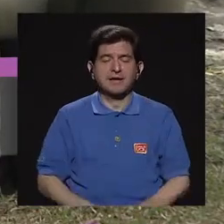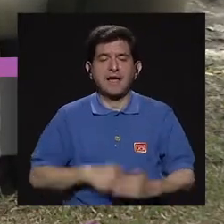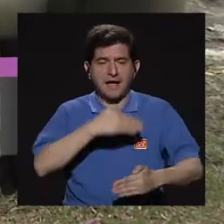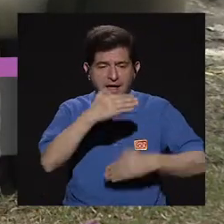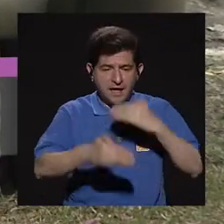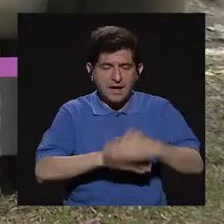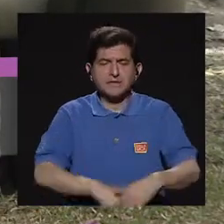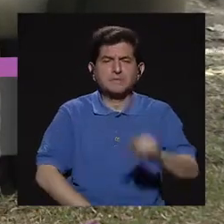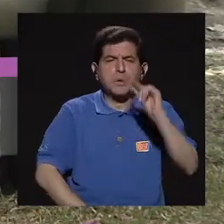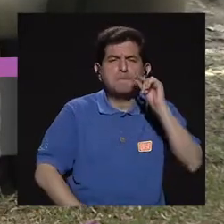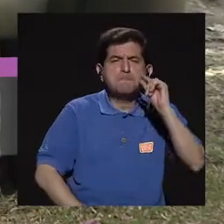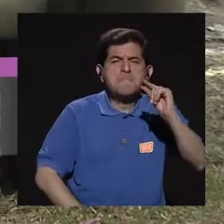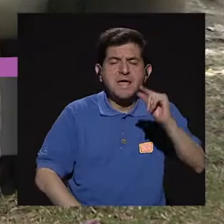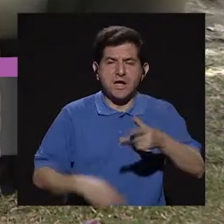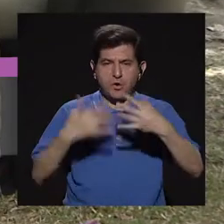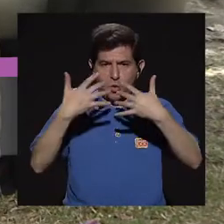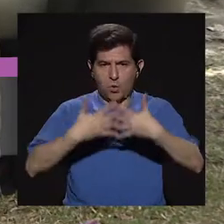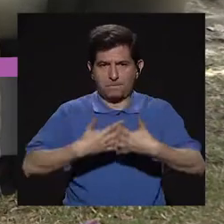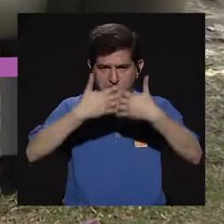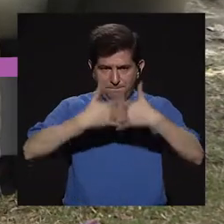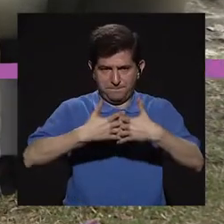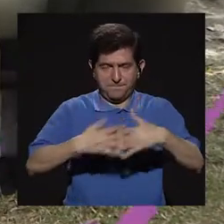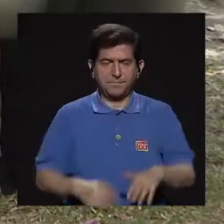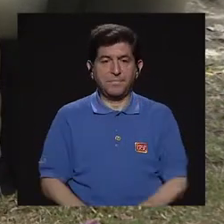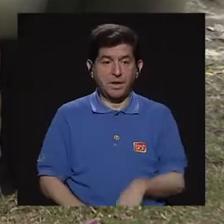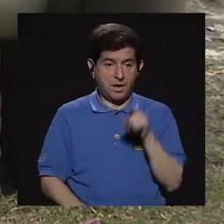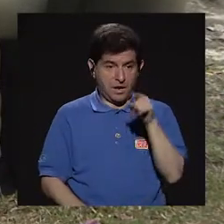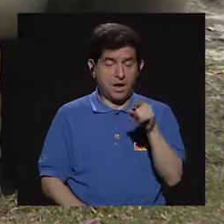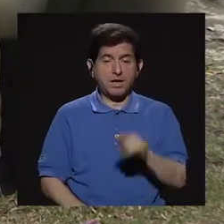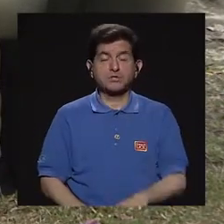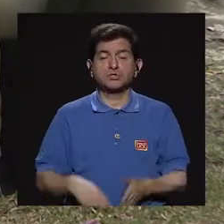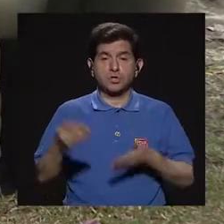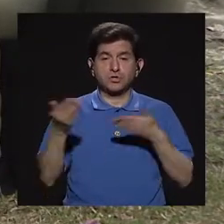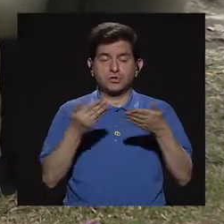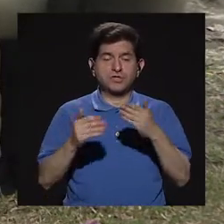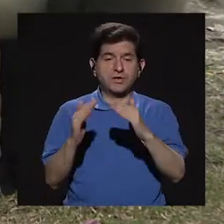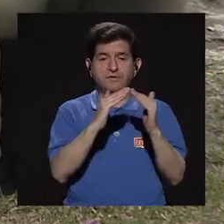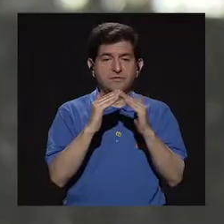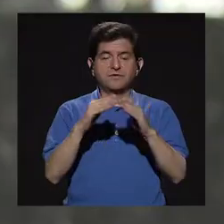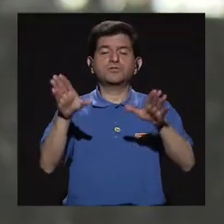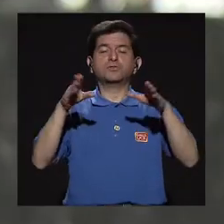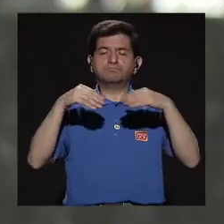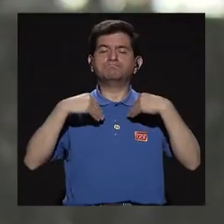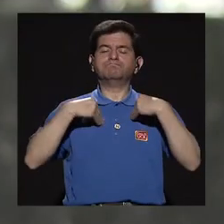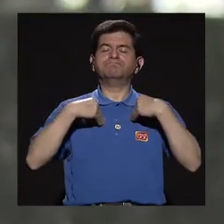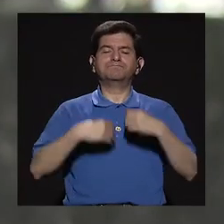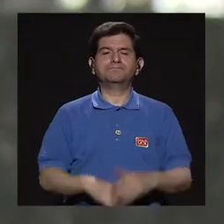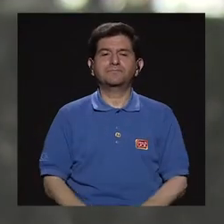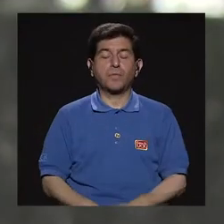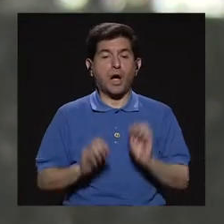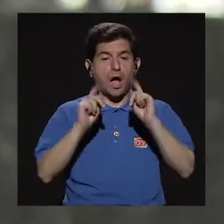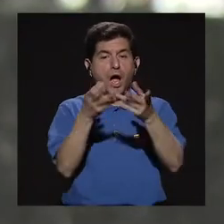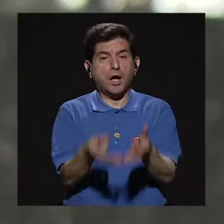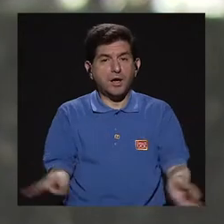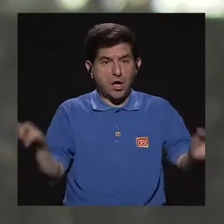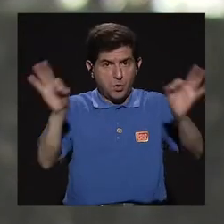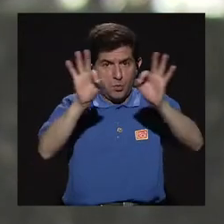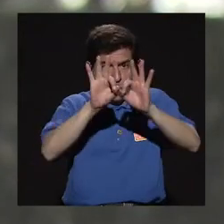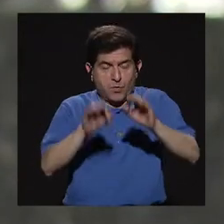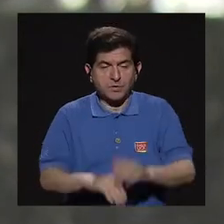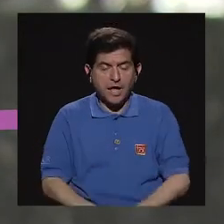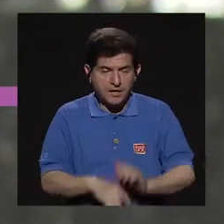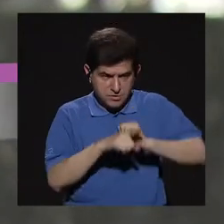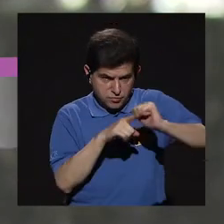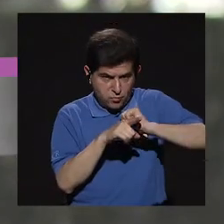microempresarial y esto es reconocido por el servicio civil. Entonces, es una gran oportunidad para